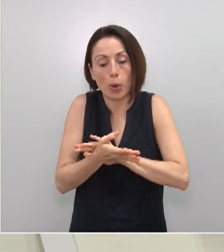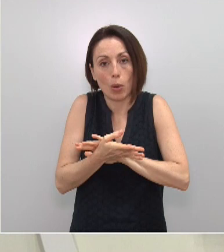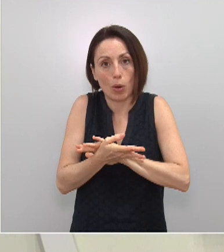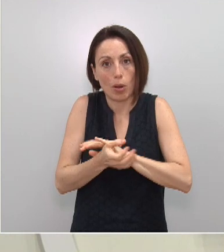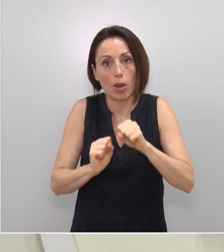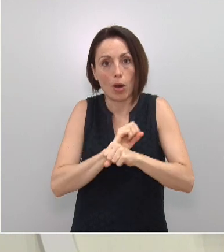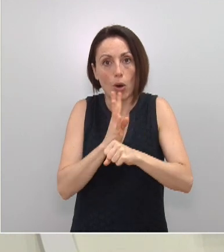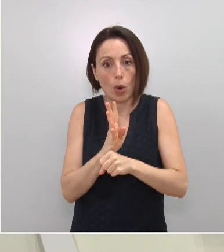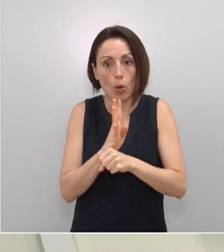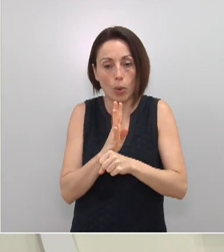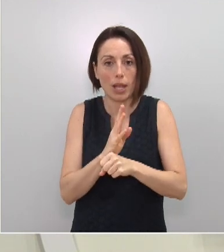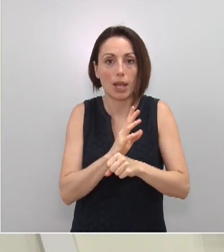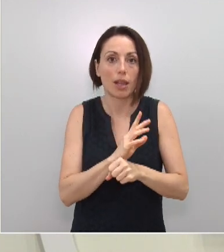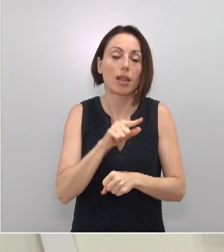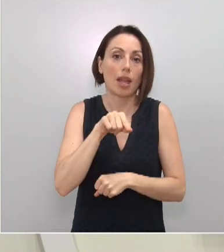PCR realizados.